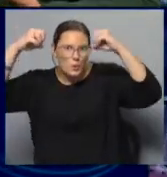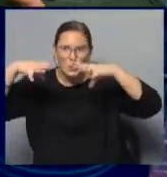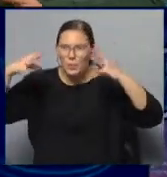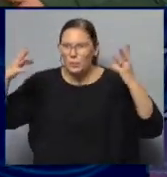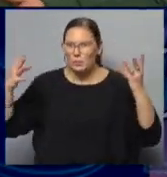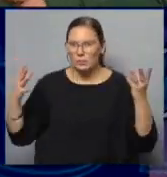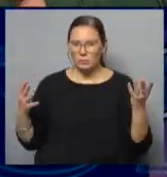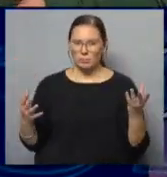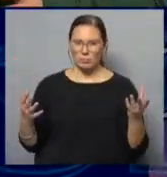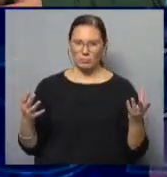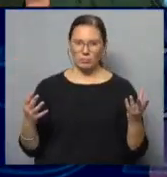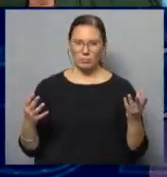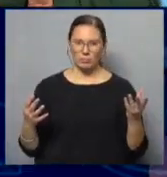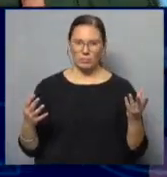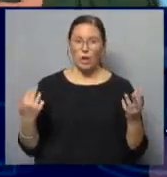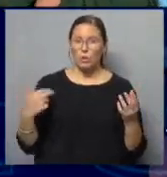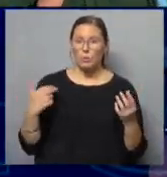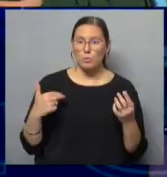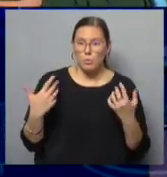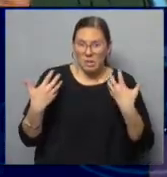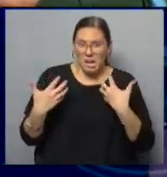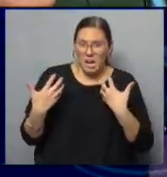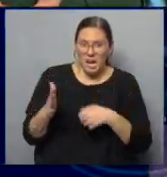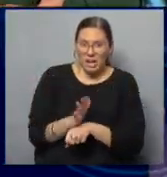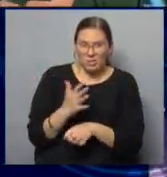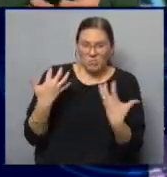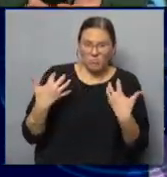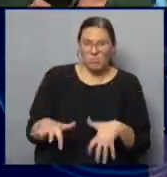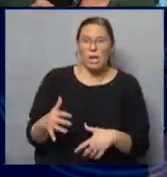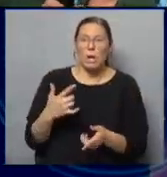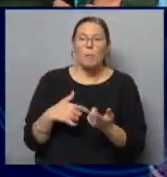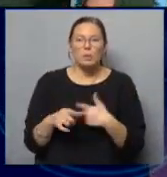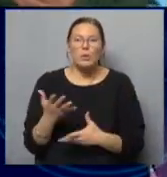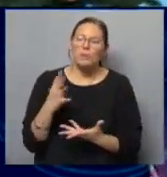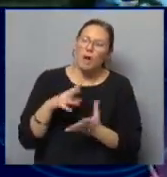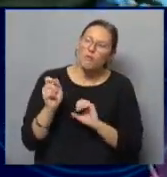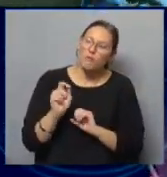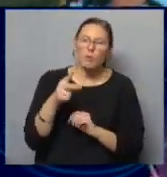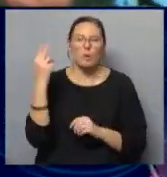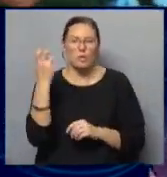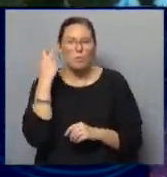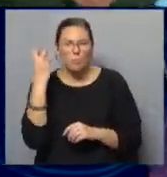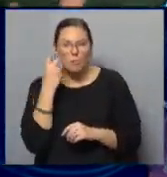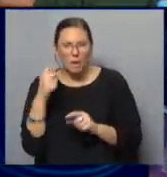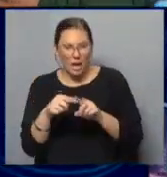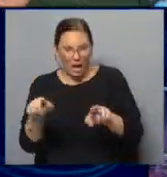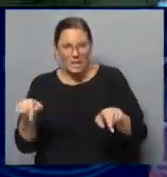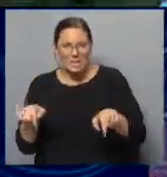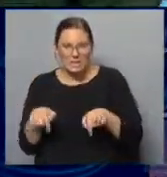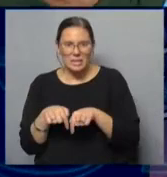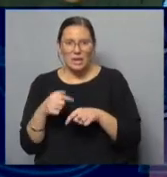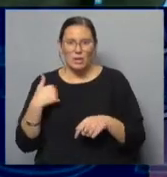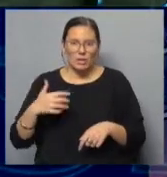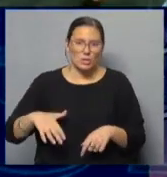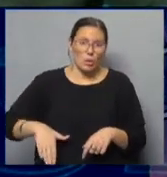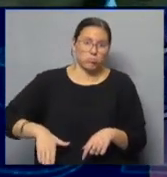Es alucinante. Y aunque nunca quise ser actor ni nada, hay algo de esa manera de búsqueda y de estar en el escenario que de grande,